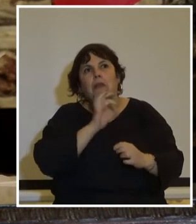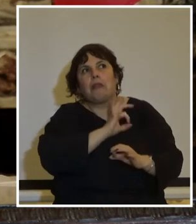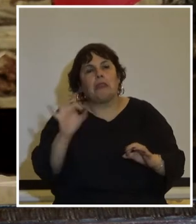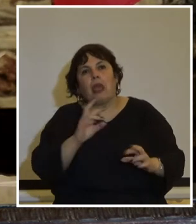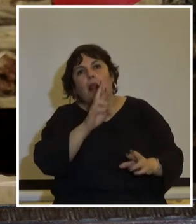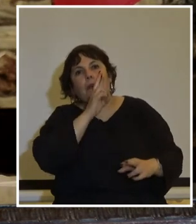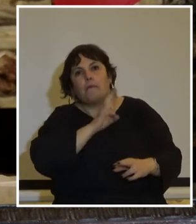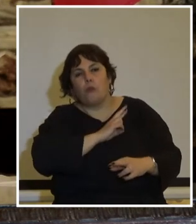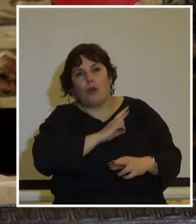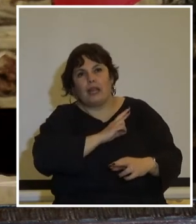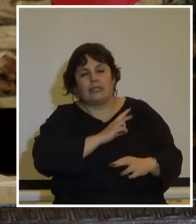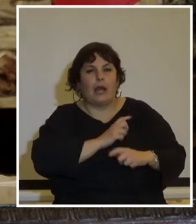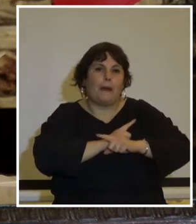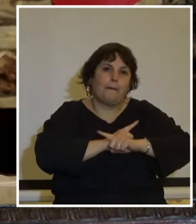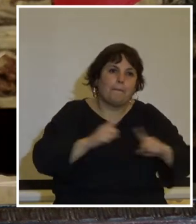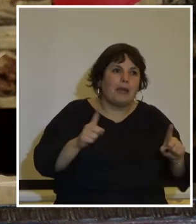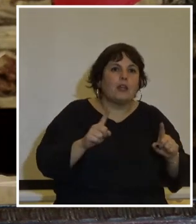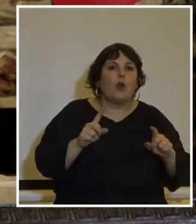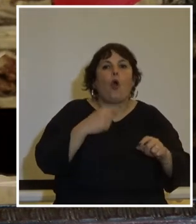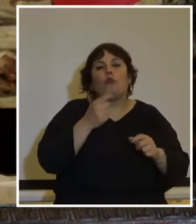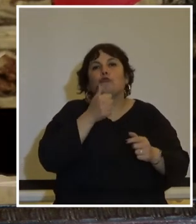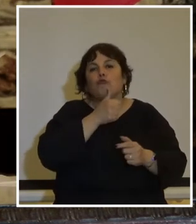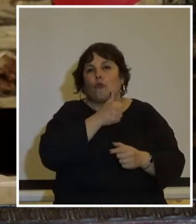respuesta ni mucho menos alternativas